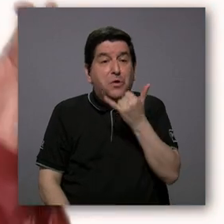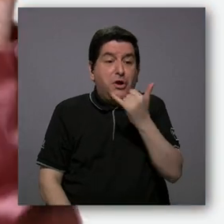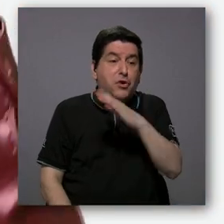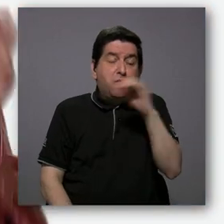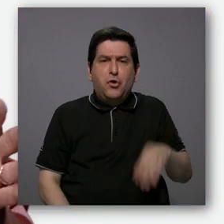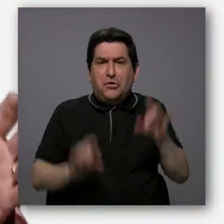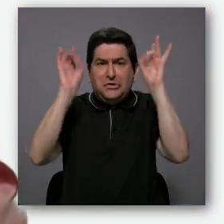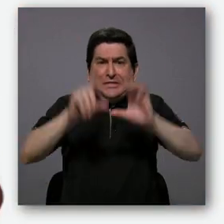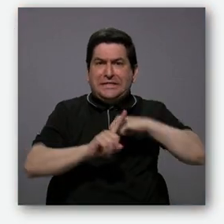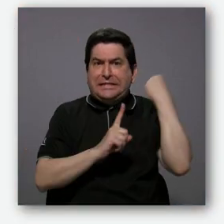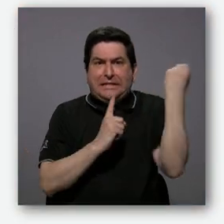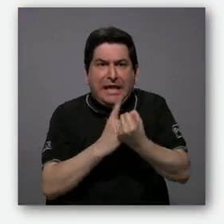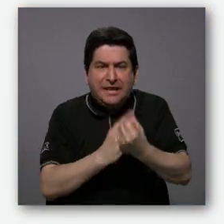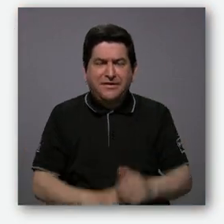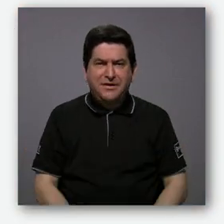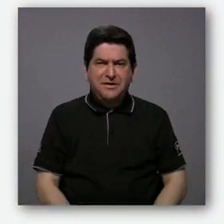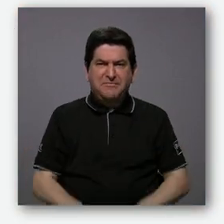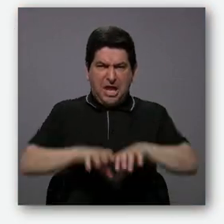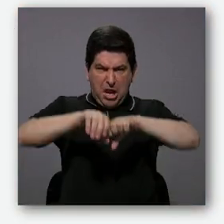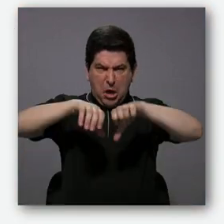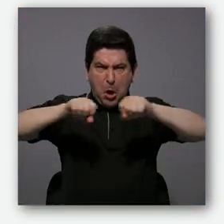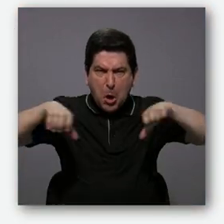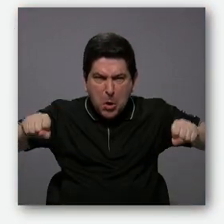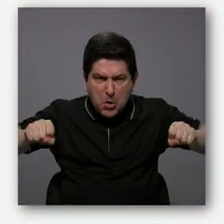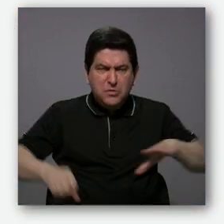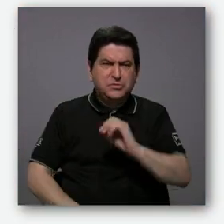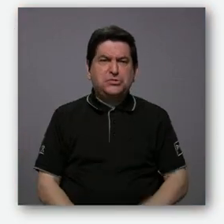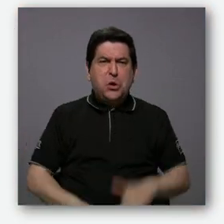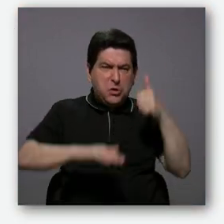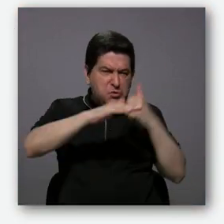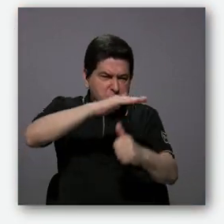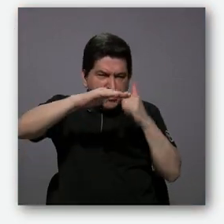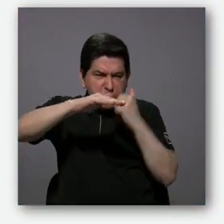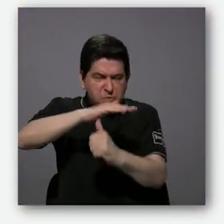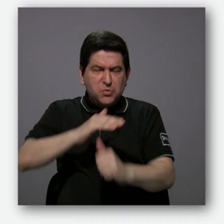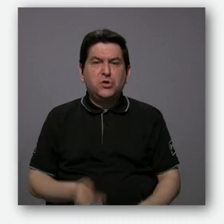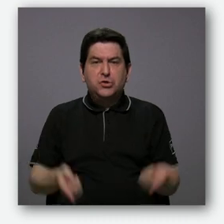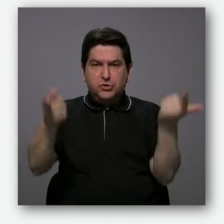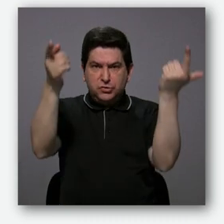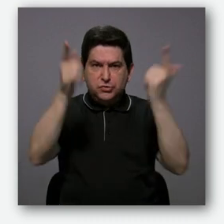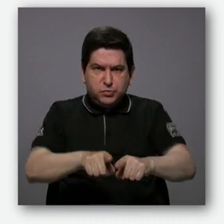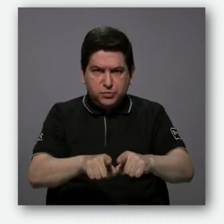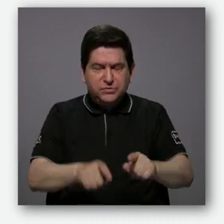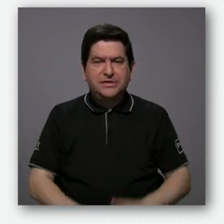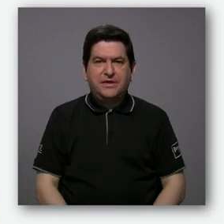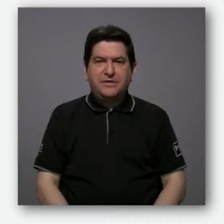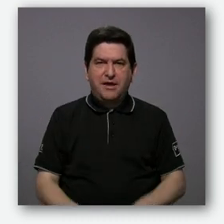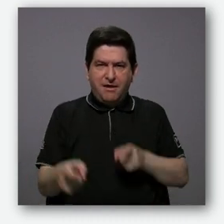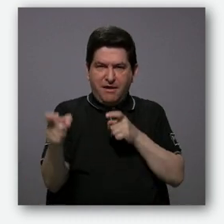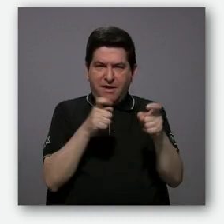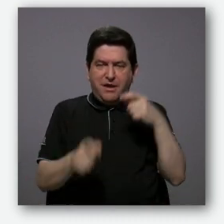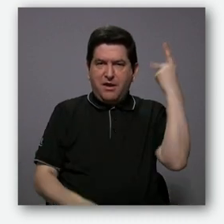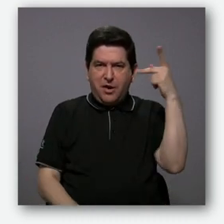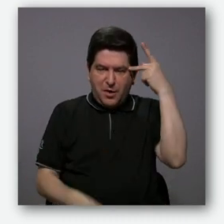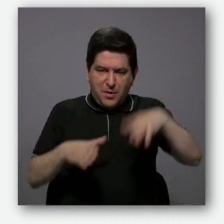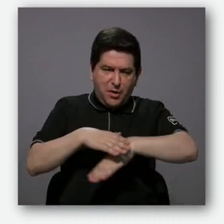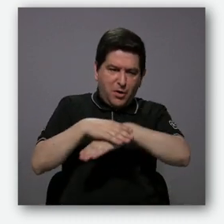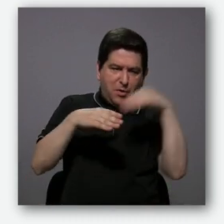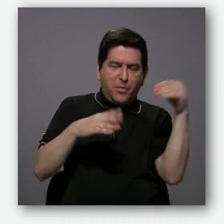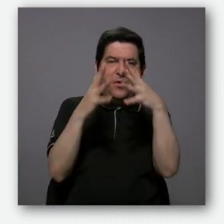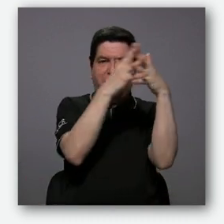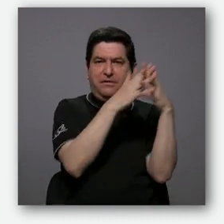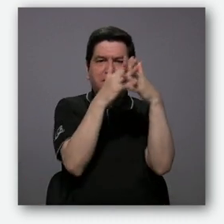error, horror, la corrupción y los encubrimientos que se habrían hecho en el manejo de la política